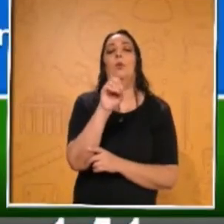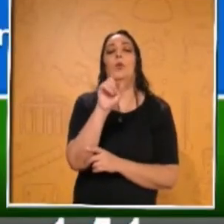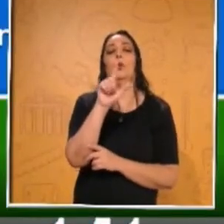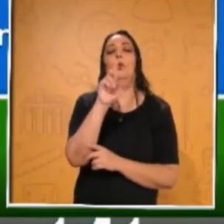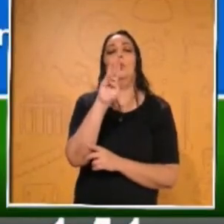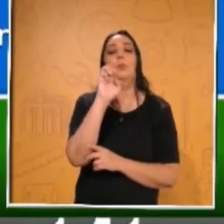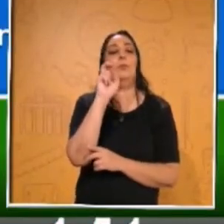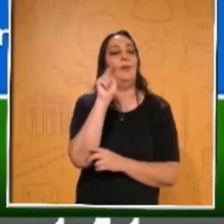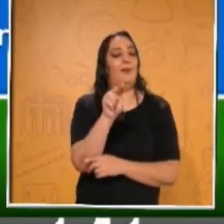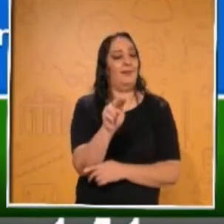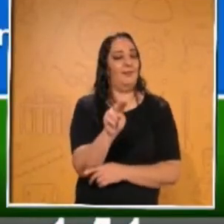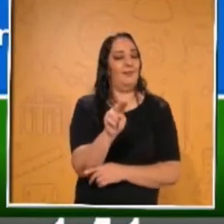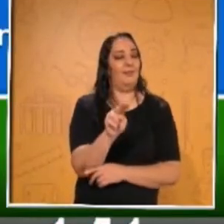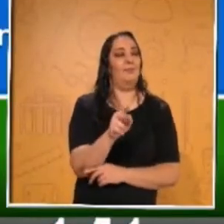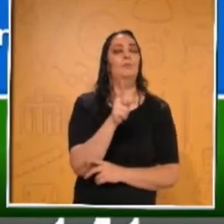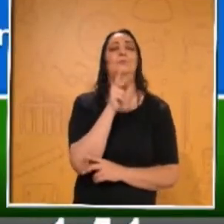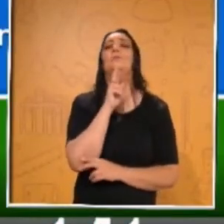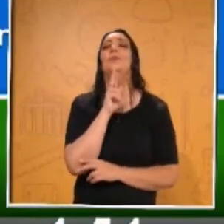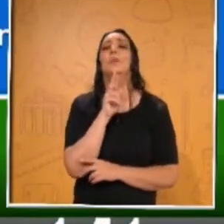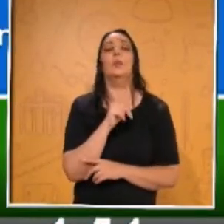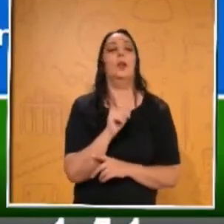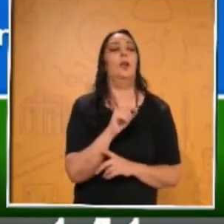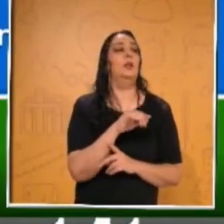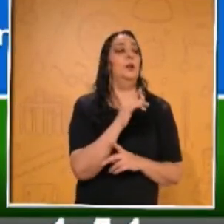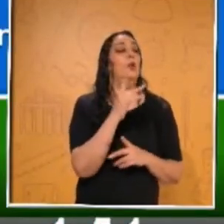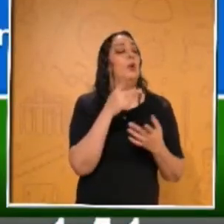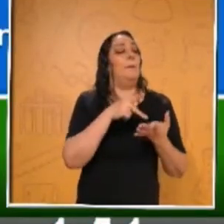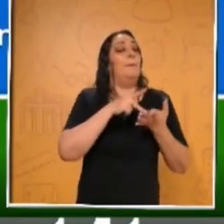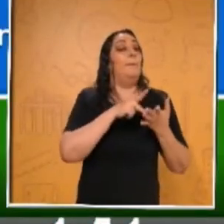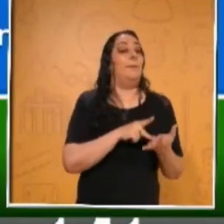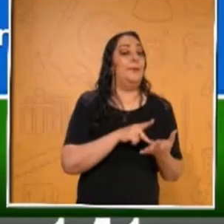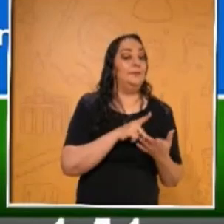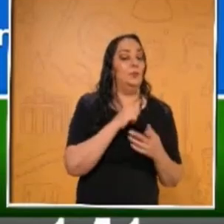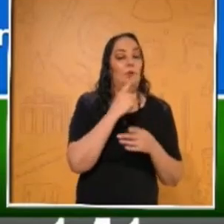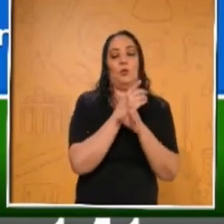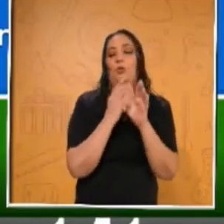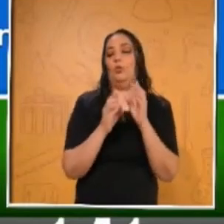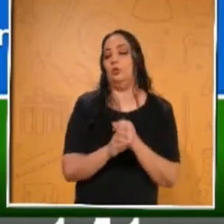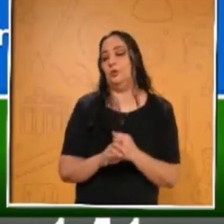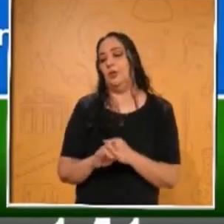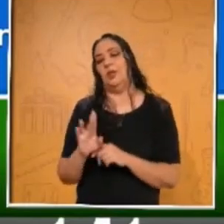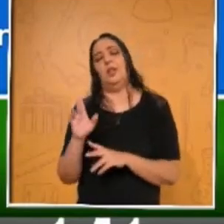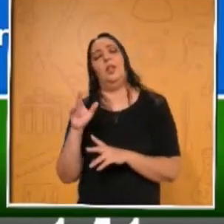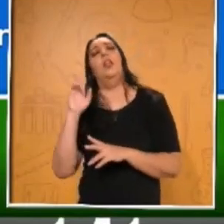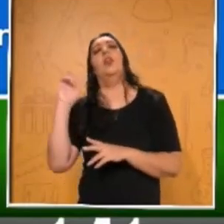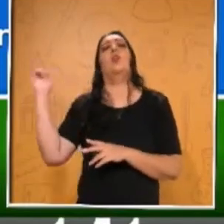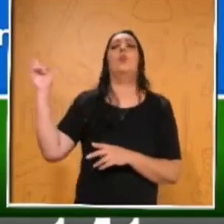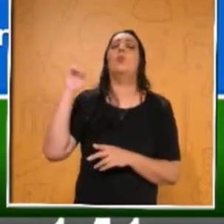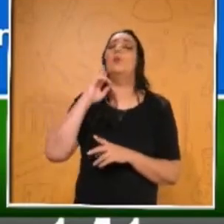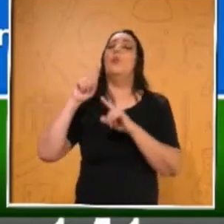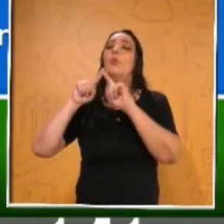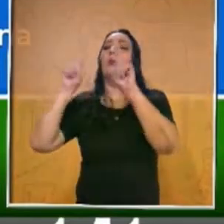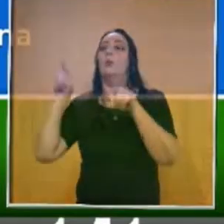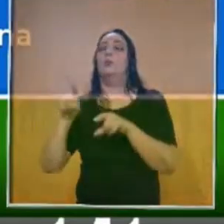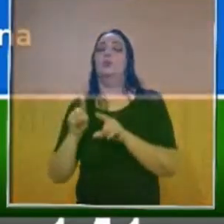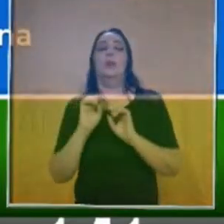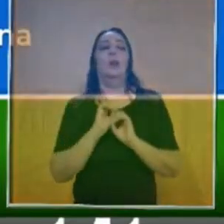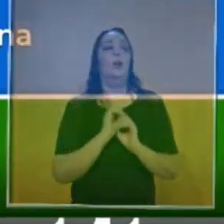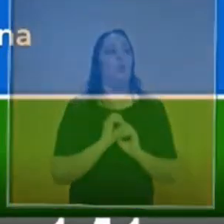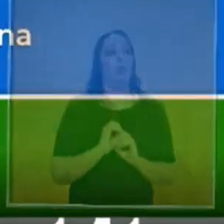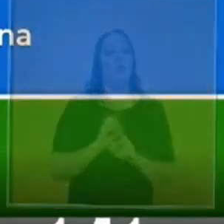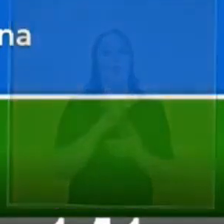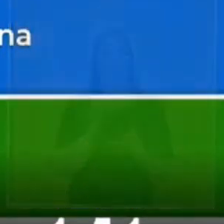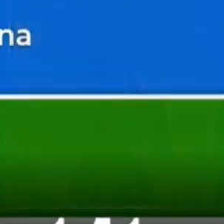Vamos a ver las respuestas ahí. Triángulo es lo que pesa un objeto. Rombo es el sonido de una bocina. Círculo, el